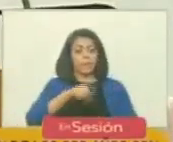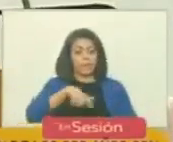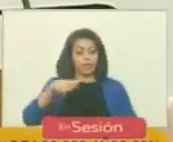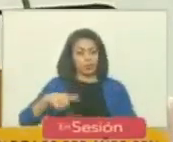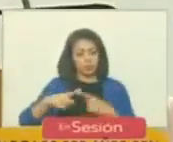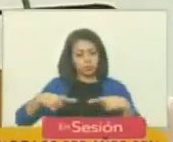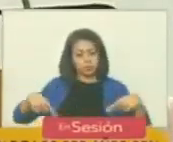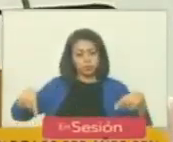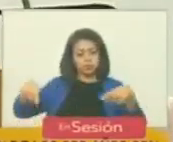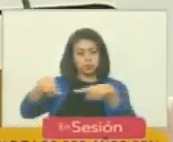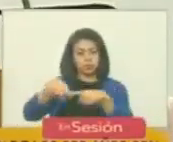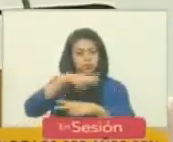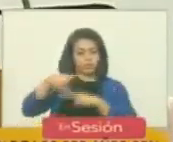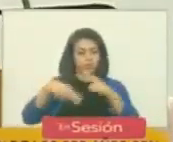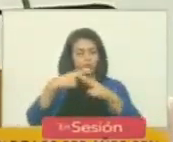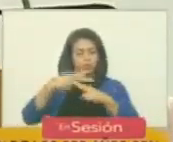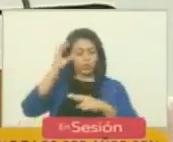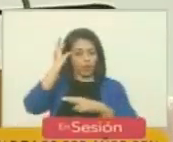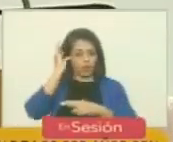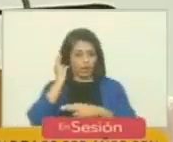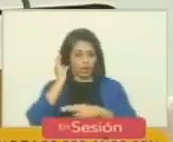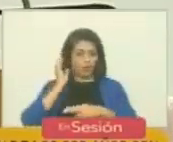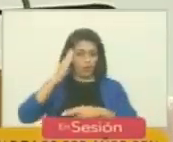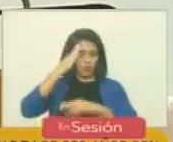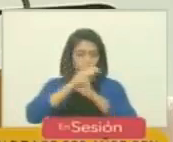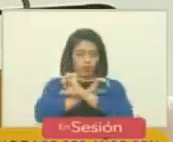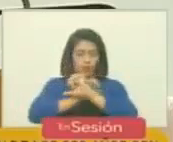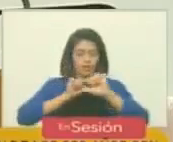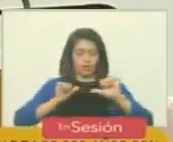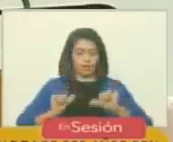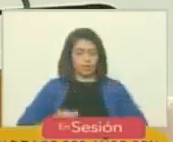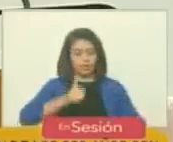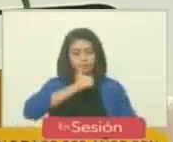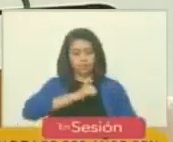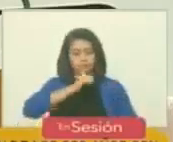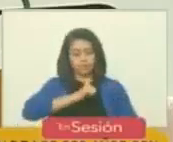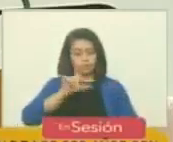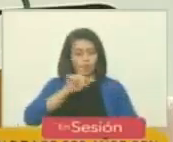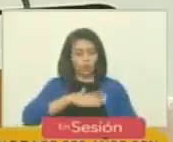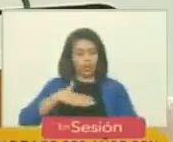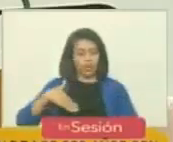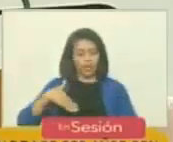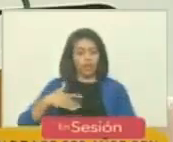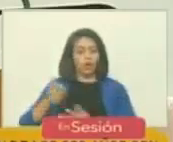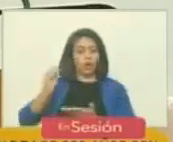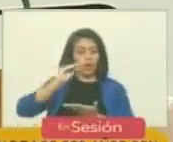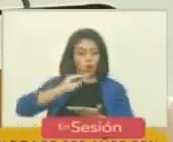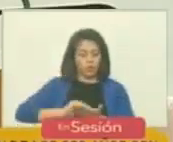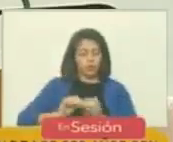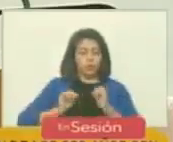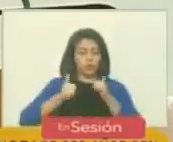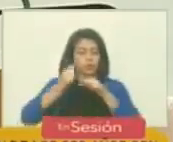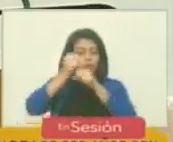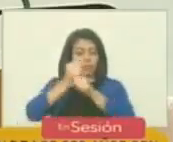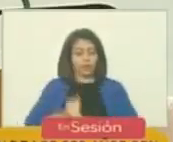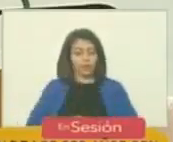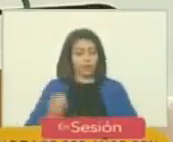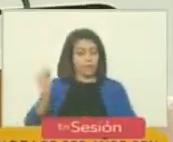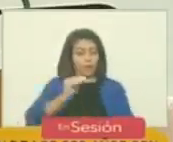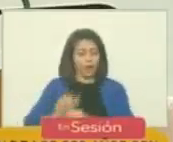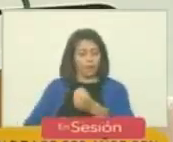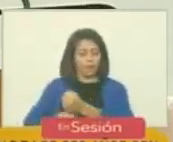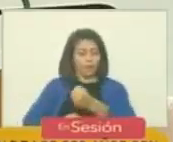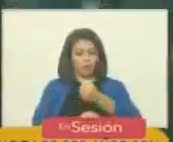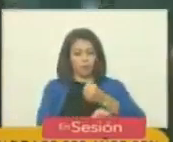sitiados en Puerto Cabello por el ejército patriota soportaban negándose a capitular y esperando refuerzos desde